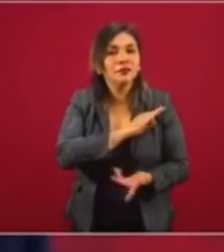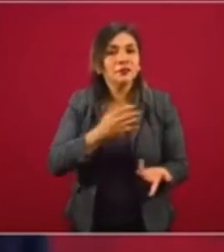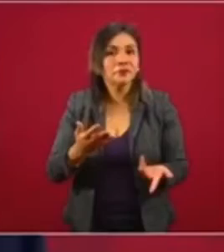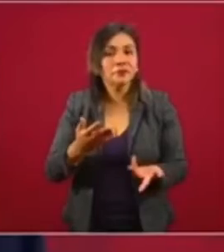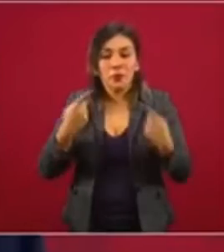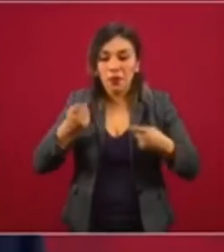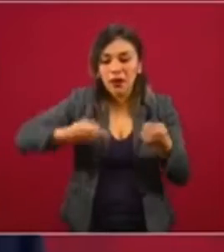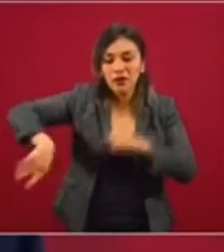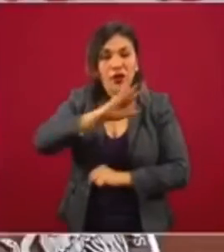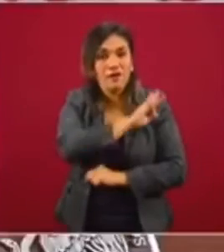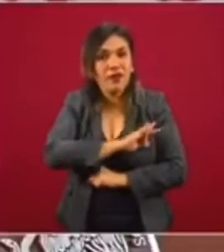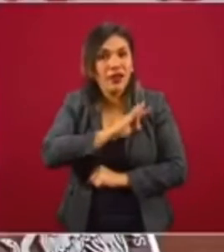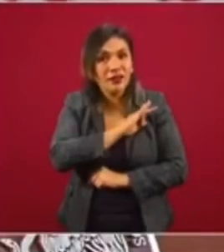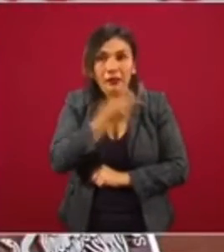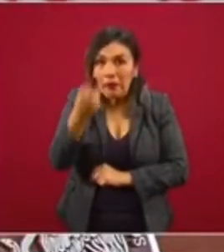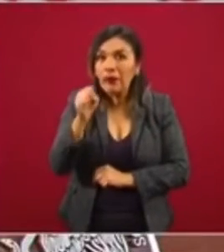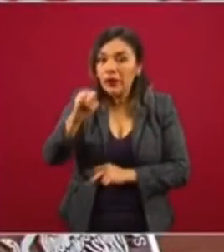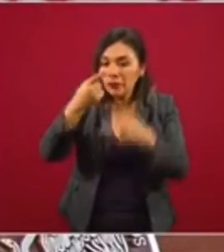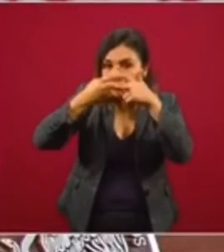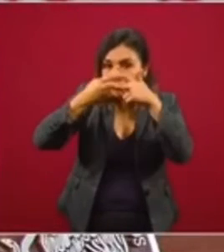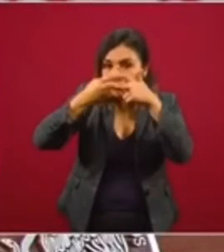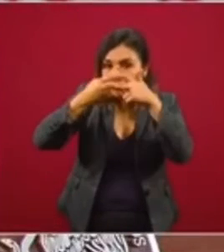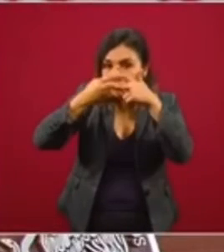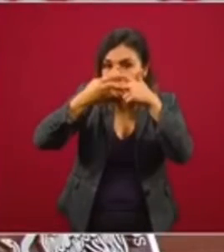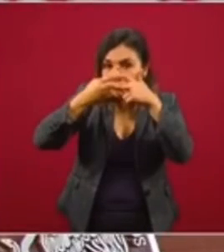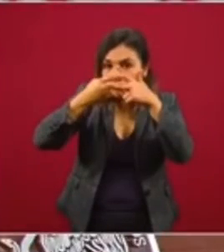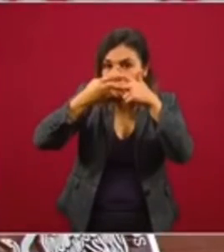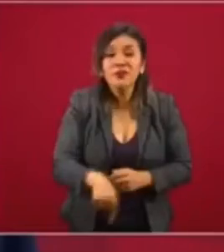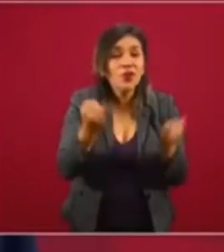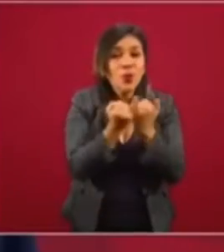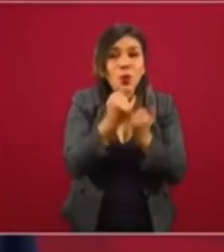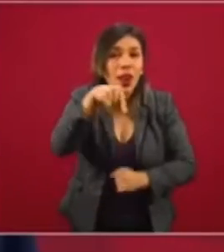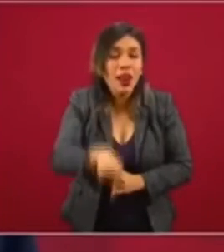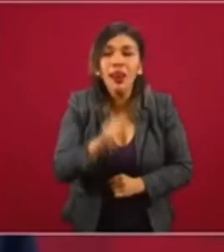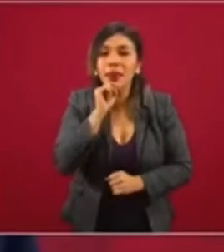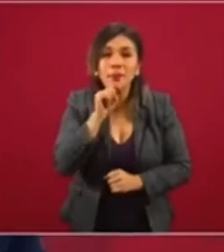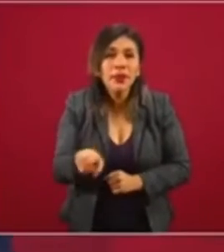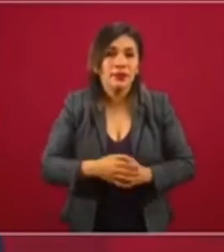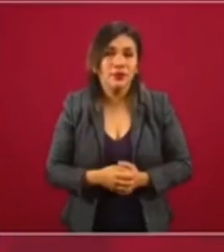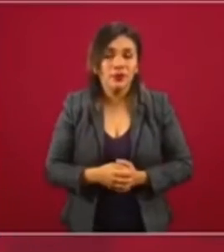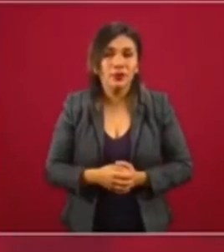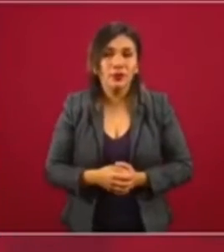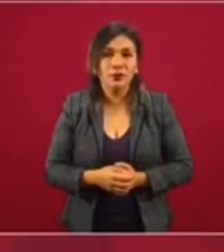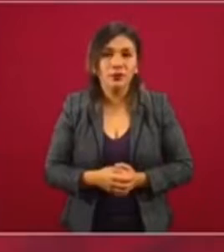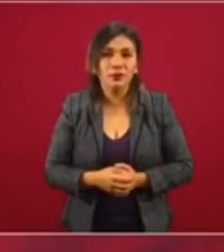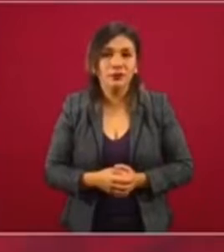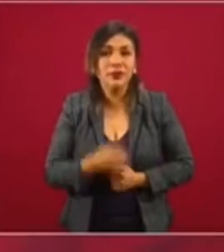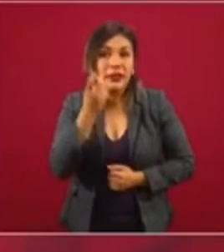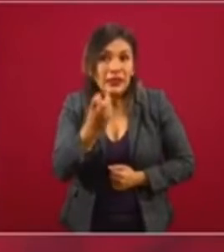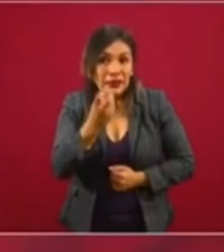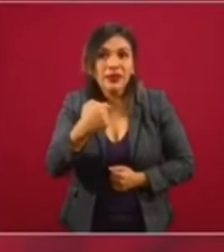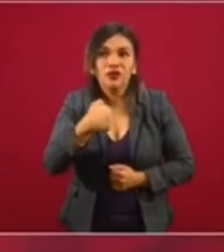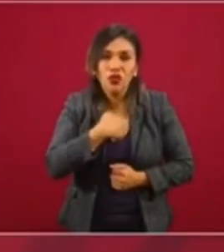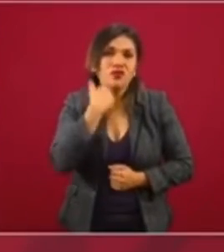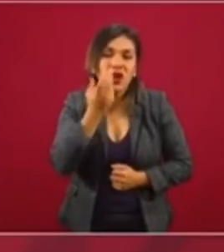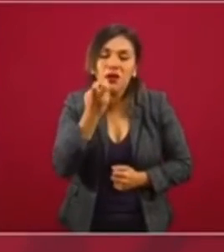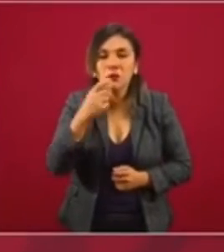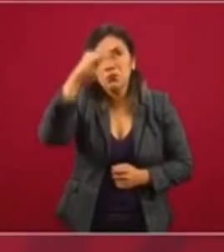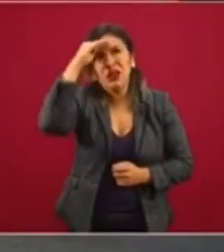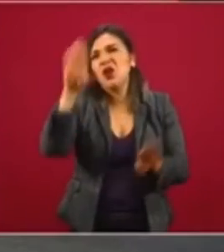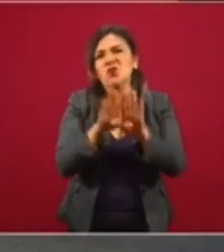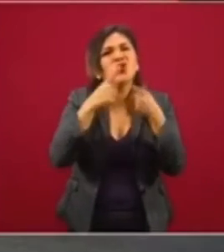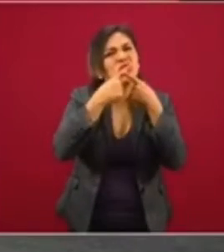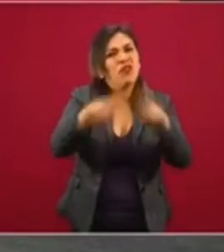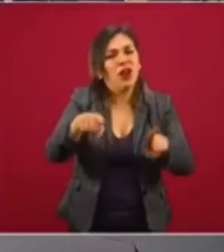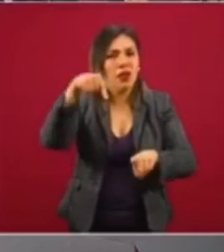De la gente, la felicidad del pueblo. En eso andamos nosotros. Ese es nuestro modelo alternativo.